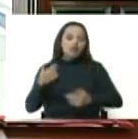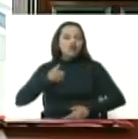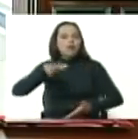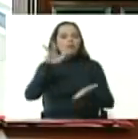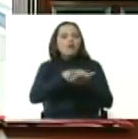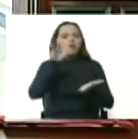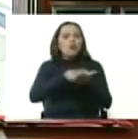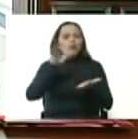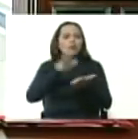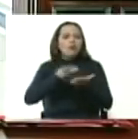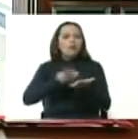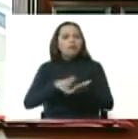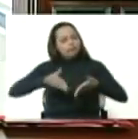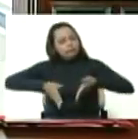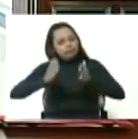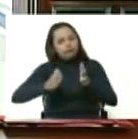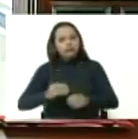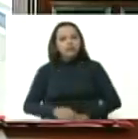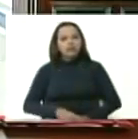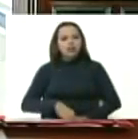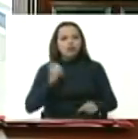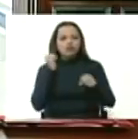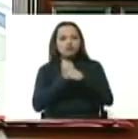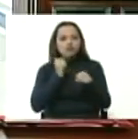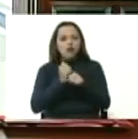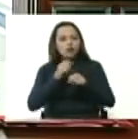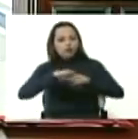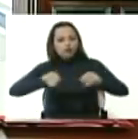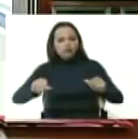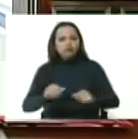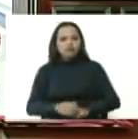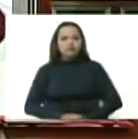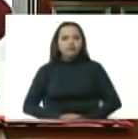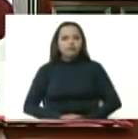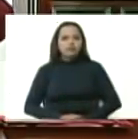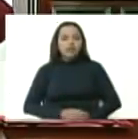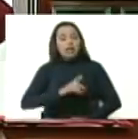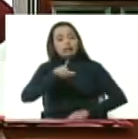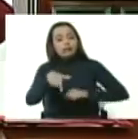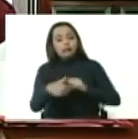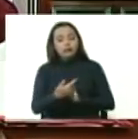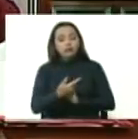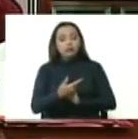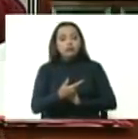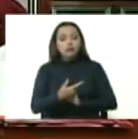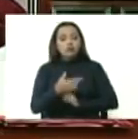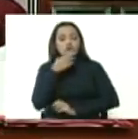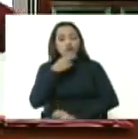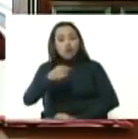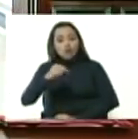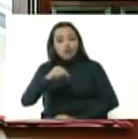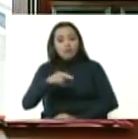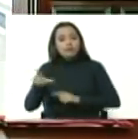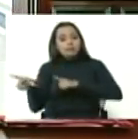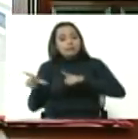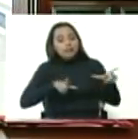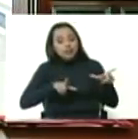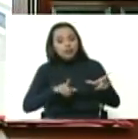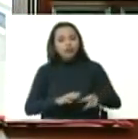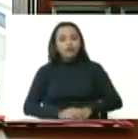aprobado, aprobado, vamos a avanzar con los productores. Y ya en noviembre teníamos listos,